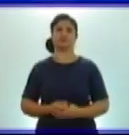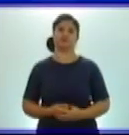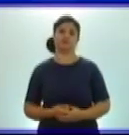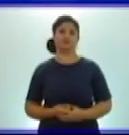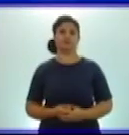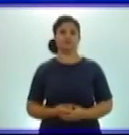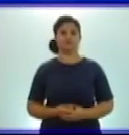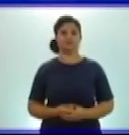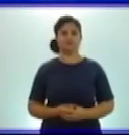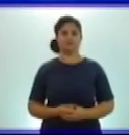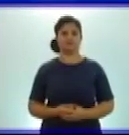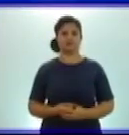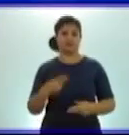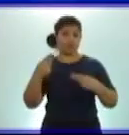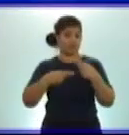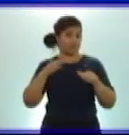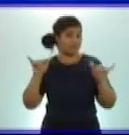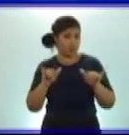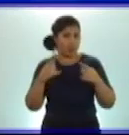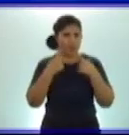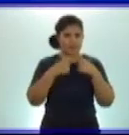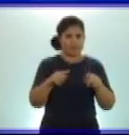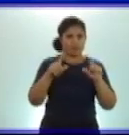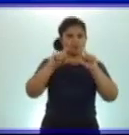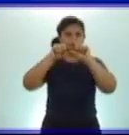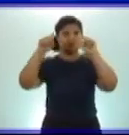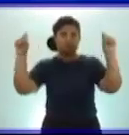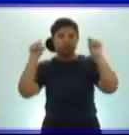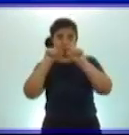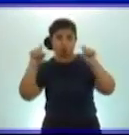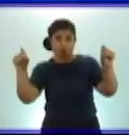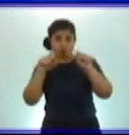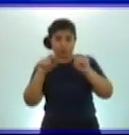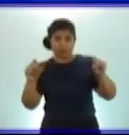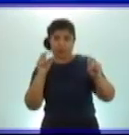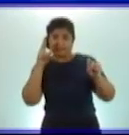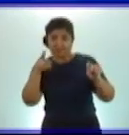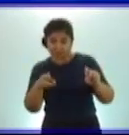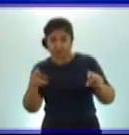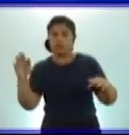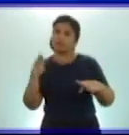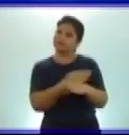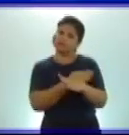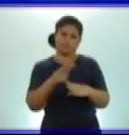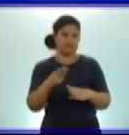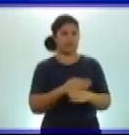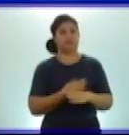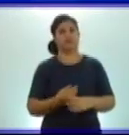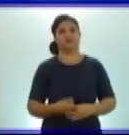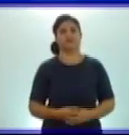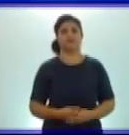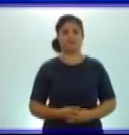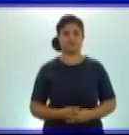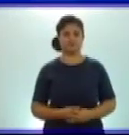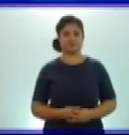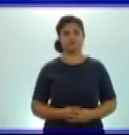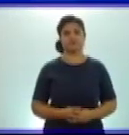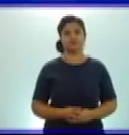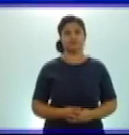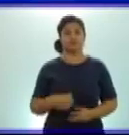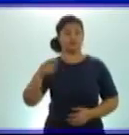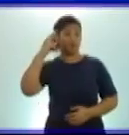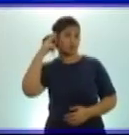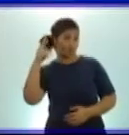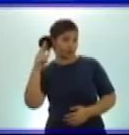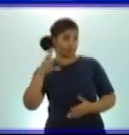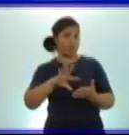en la pizarra. Ya todos, entonces, están listos para seguirme en la página 28 del libro de texto. Miren,